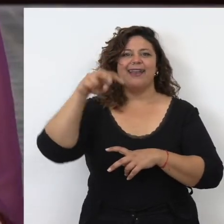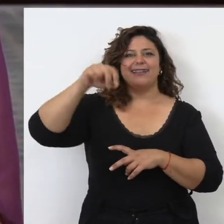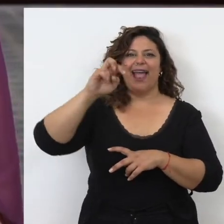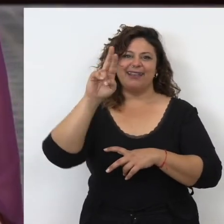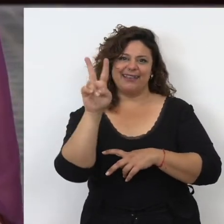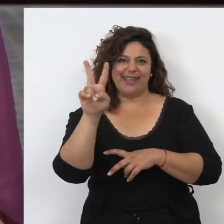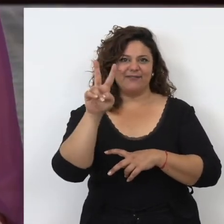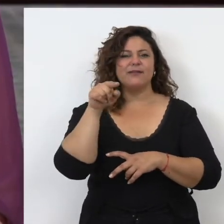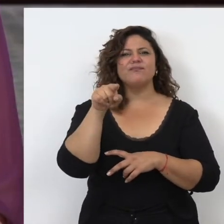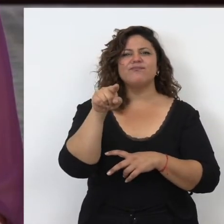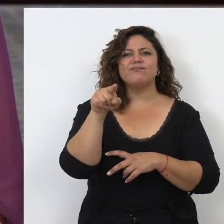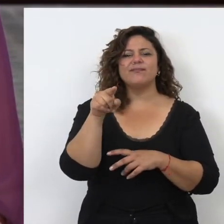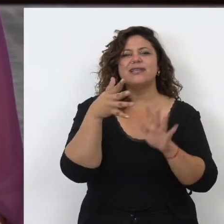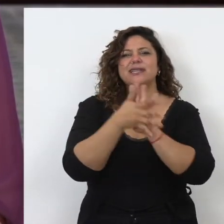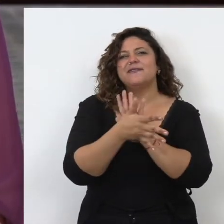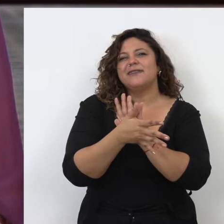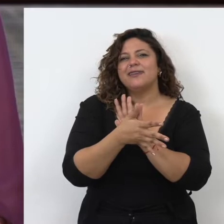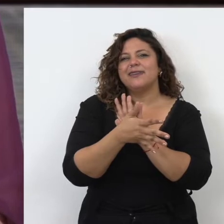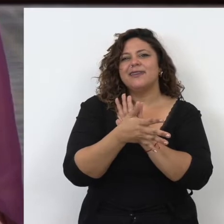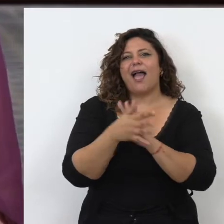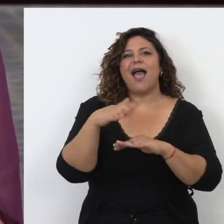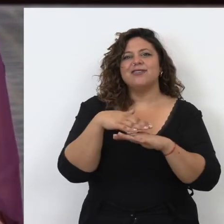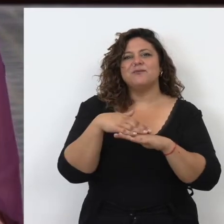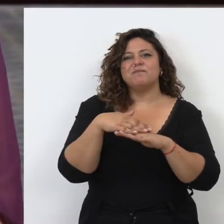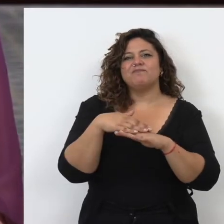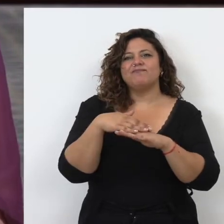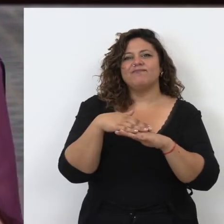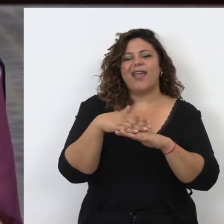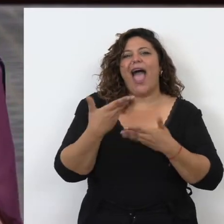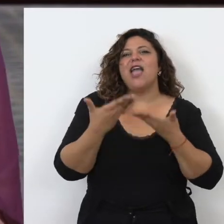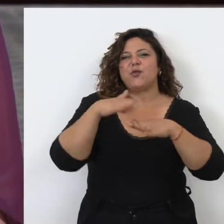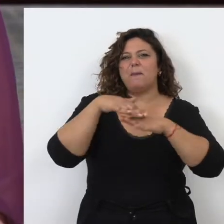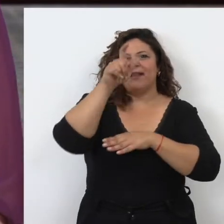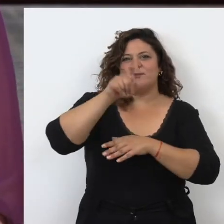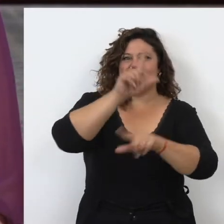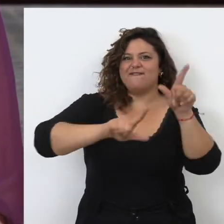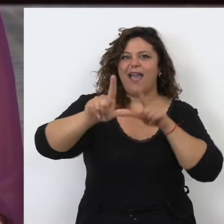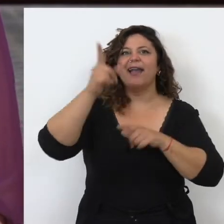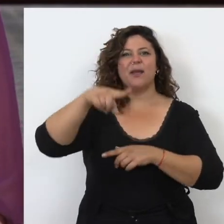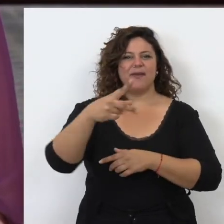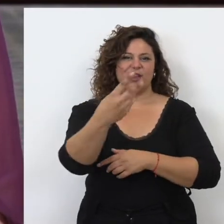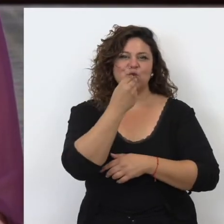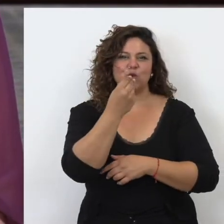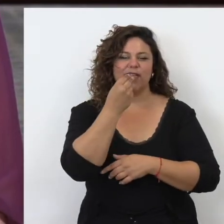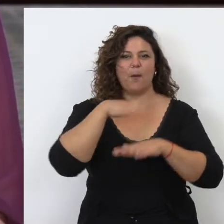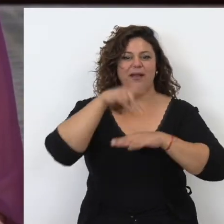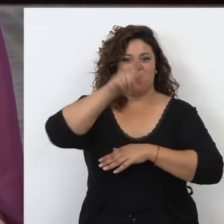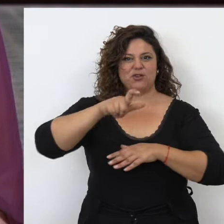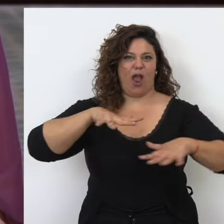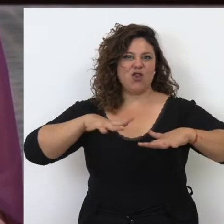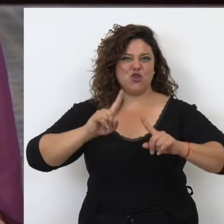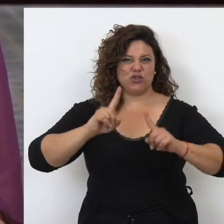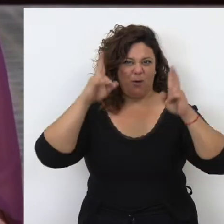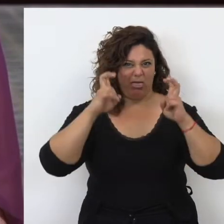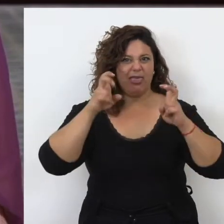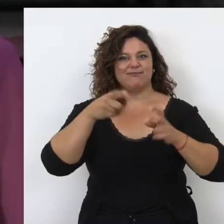Saddam Musafir, que era algo así como provisiones para el viajero, el título era más largo, y también nutrición para el